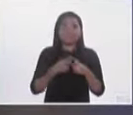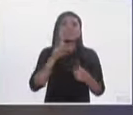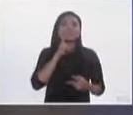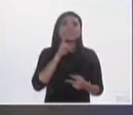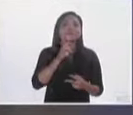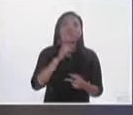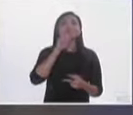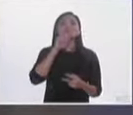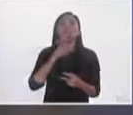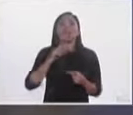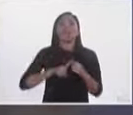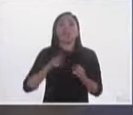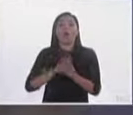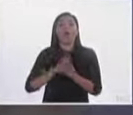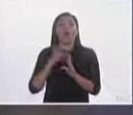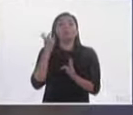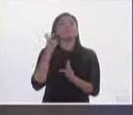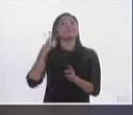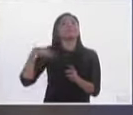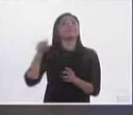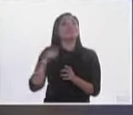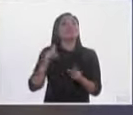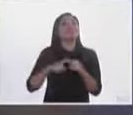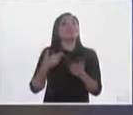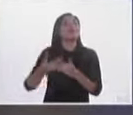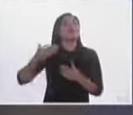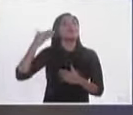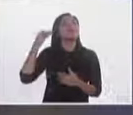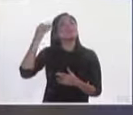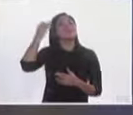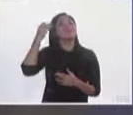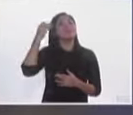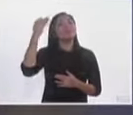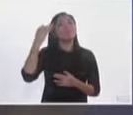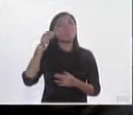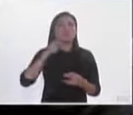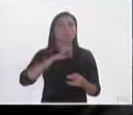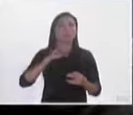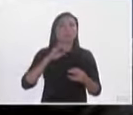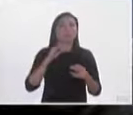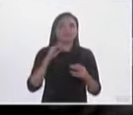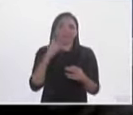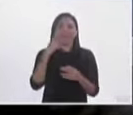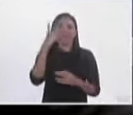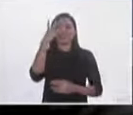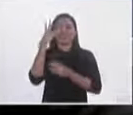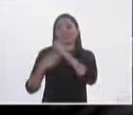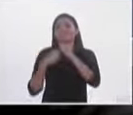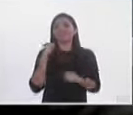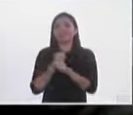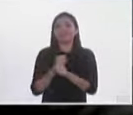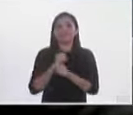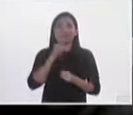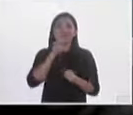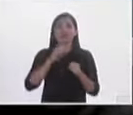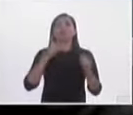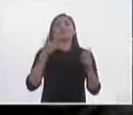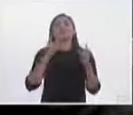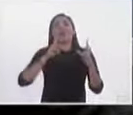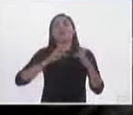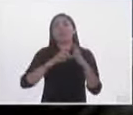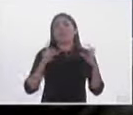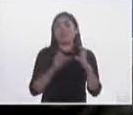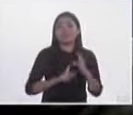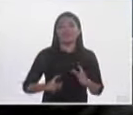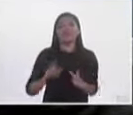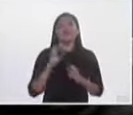digamos, el desempeño que tengan a lo largo del próximo trienio, tanto a nivel federal como a nivel estatal,